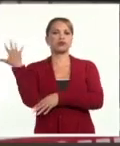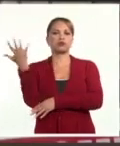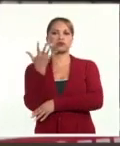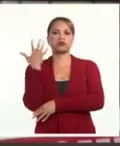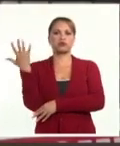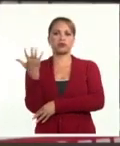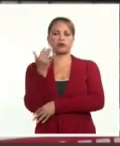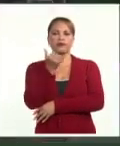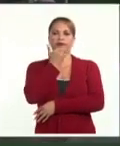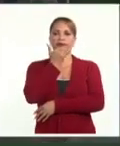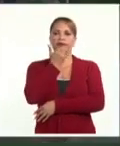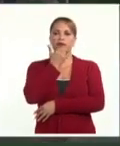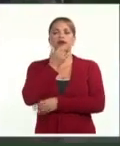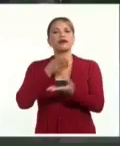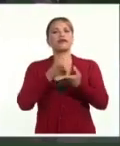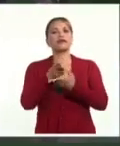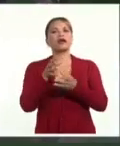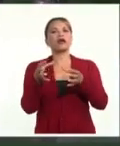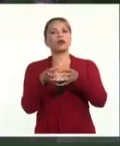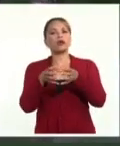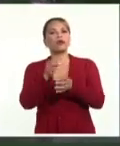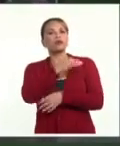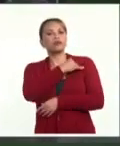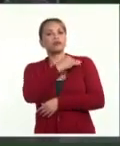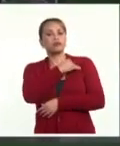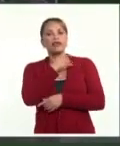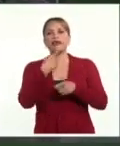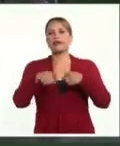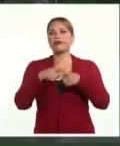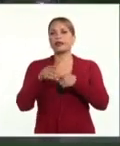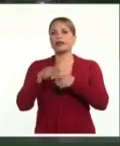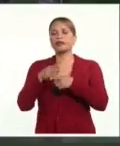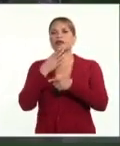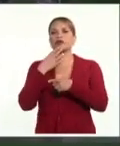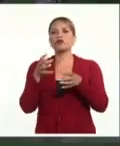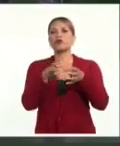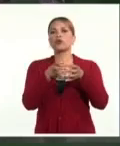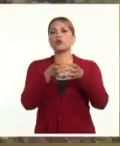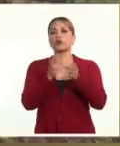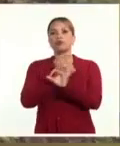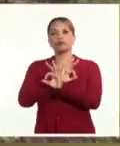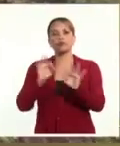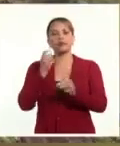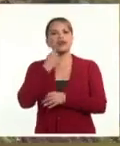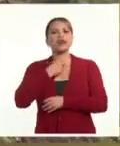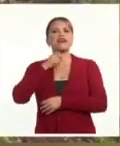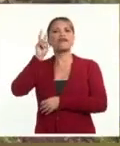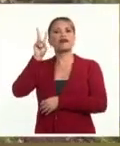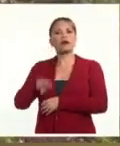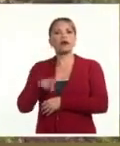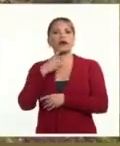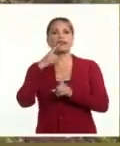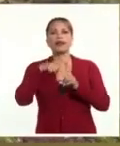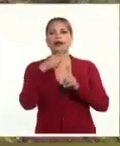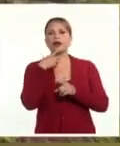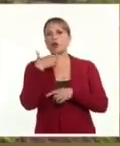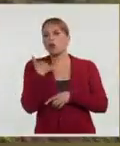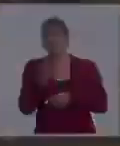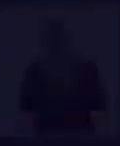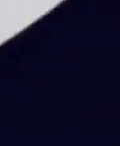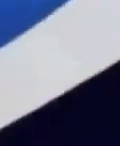participan las Fuerzas Armadas, así como entidades, equipos y medios especializados que evalúan y organizan las tareas de apoyo.